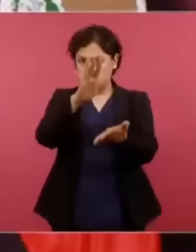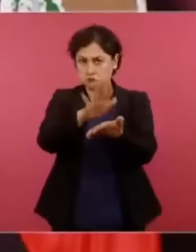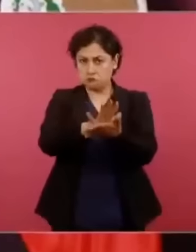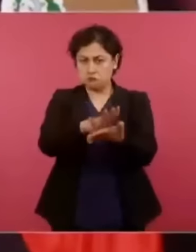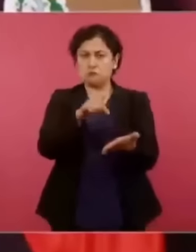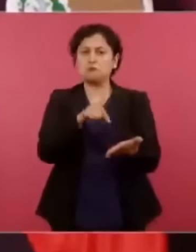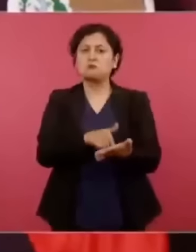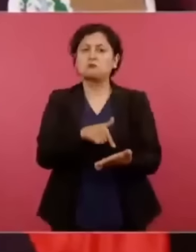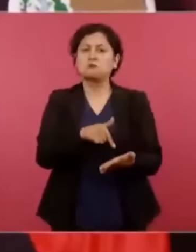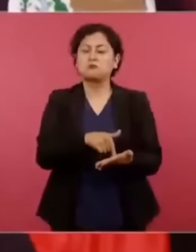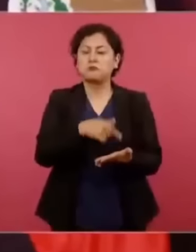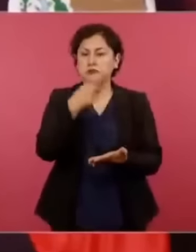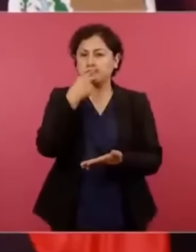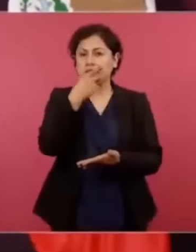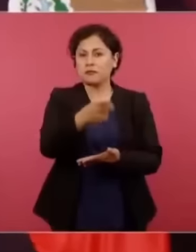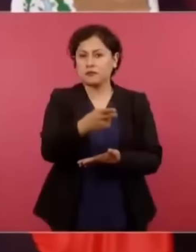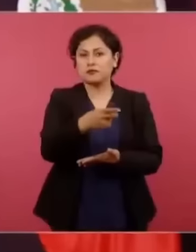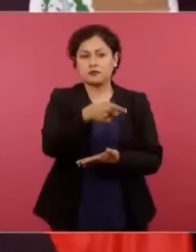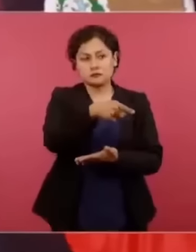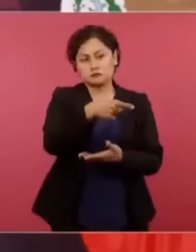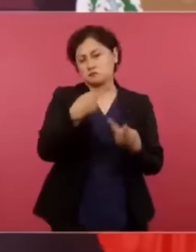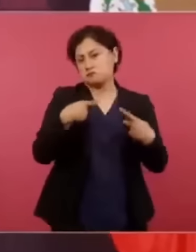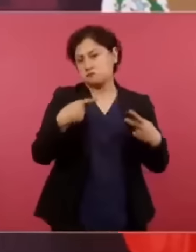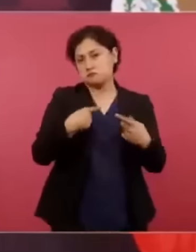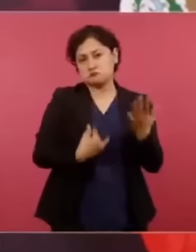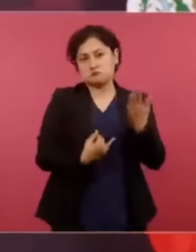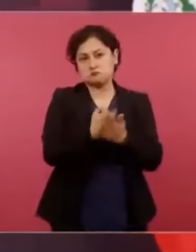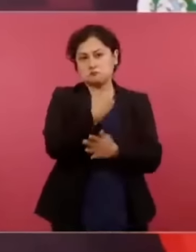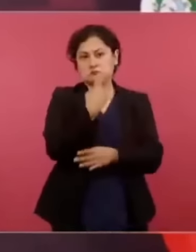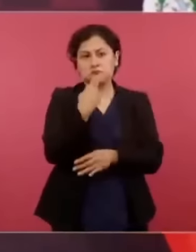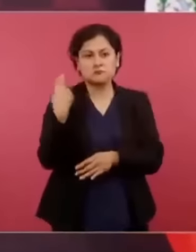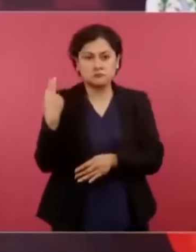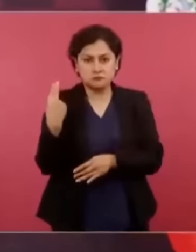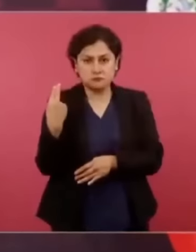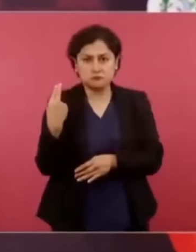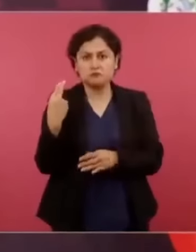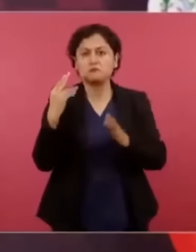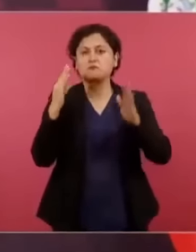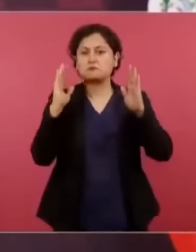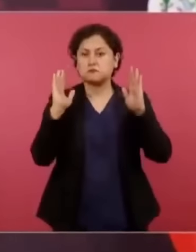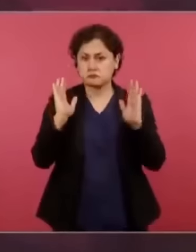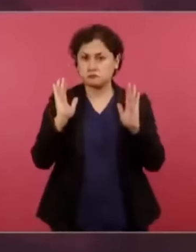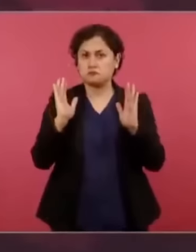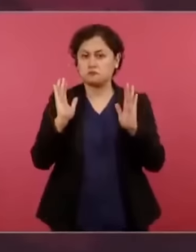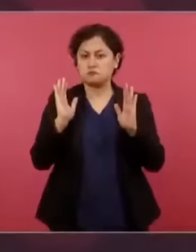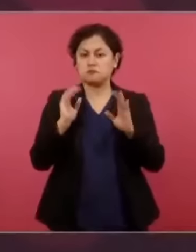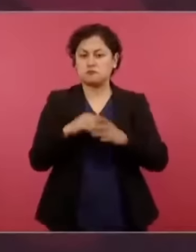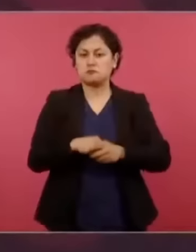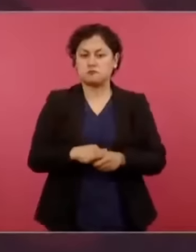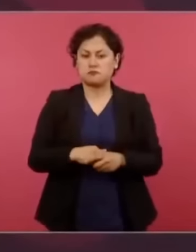de que fue un suicidio, maniobras,